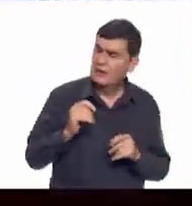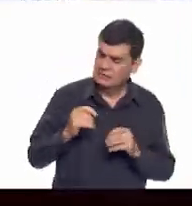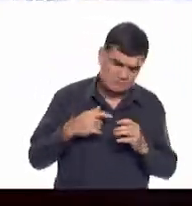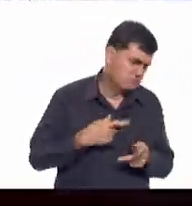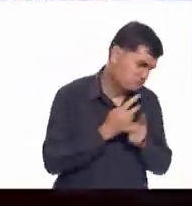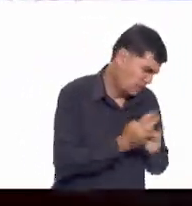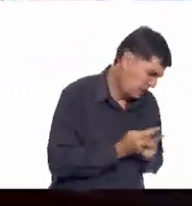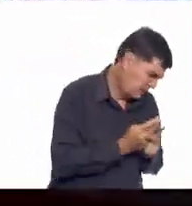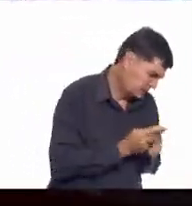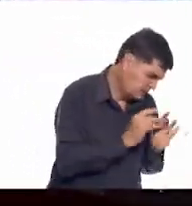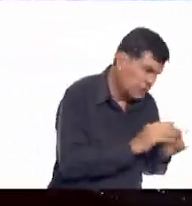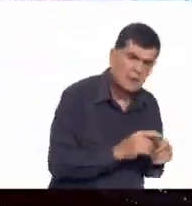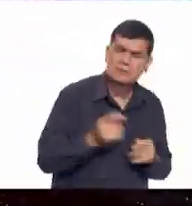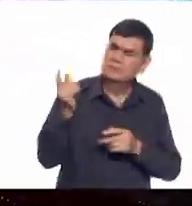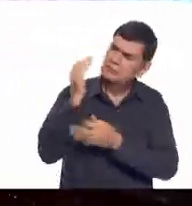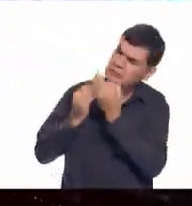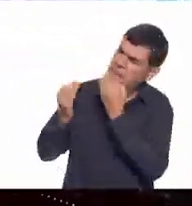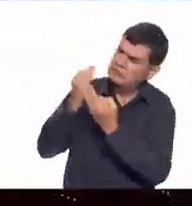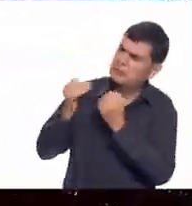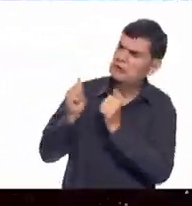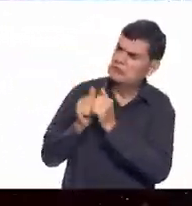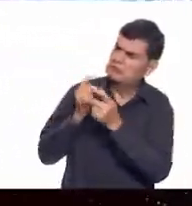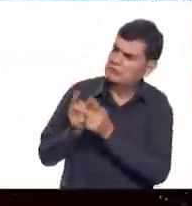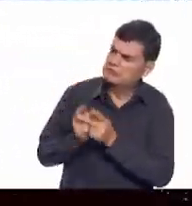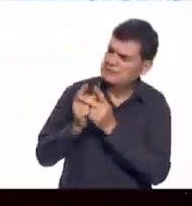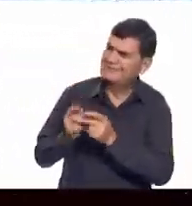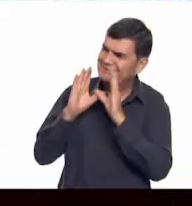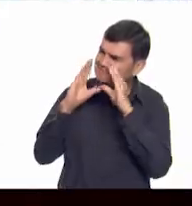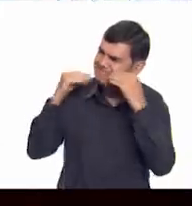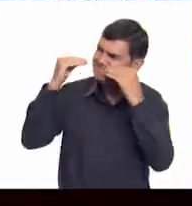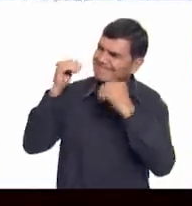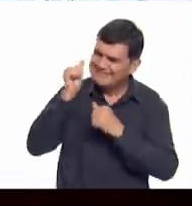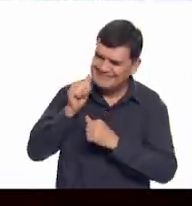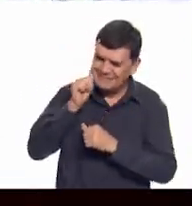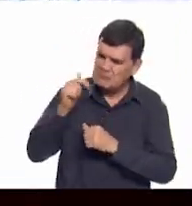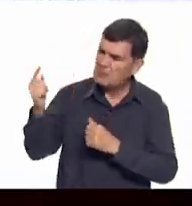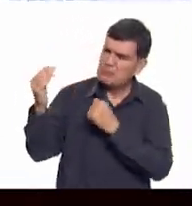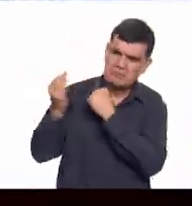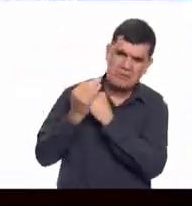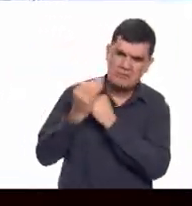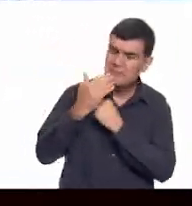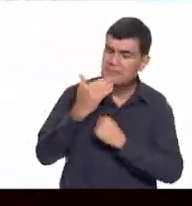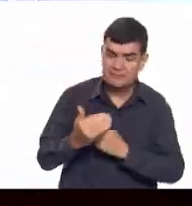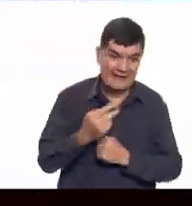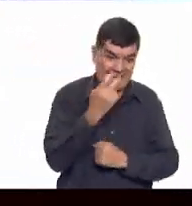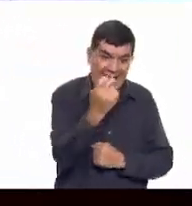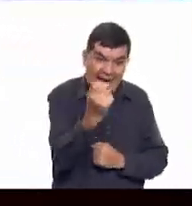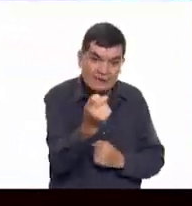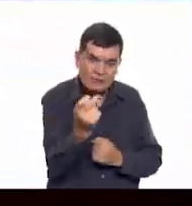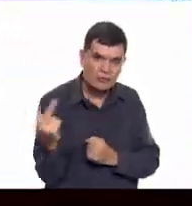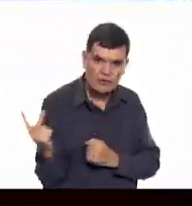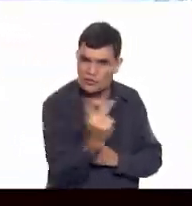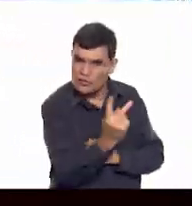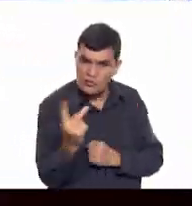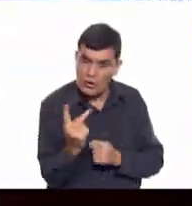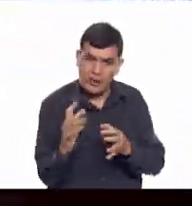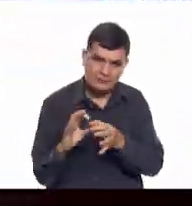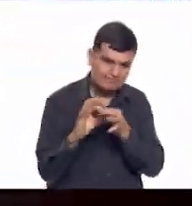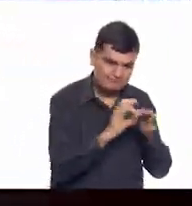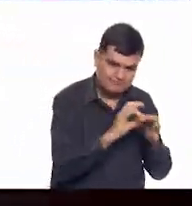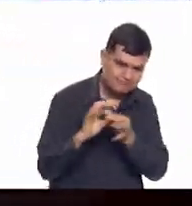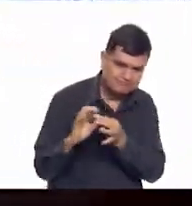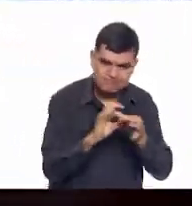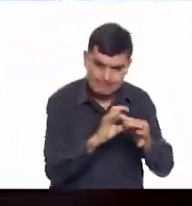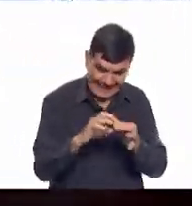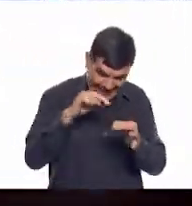siempre me sonríe. Ese, mi querido amigo, es el vínculo o lazo que se forma entre un alumno y su